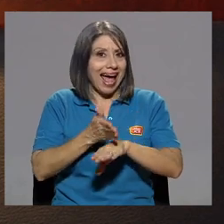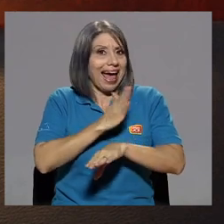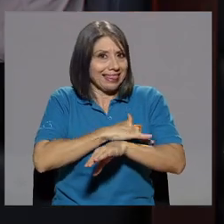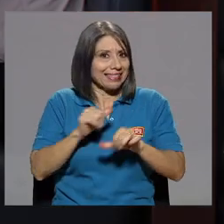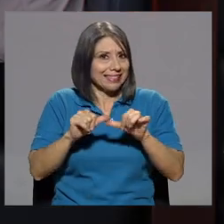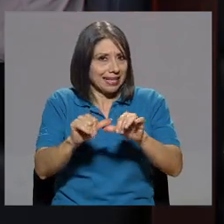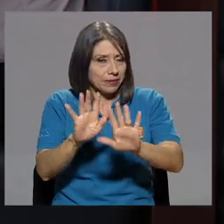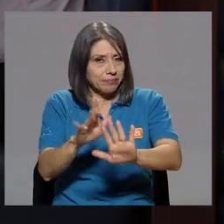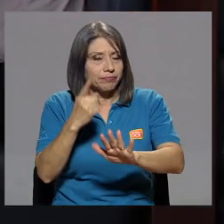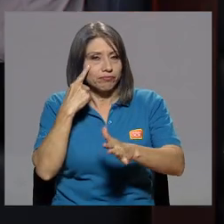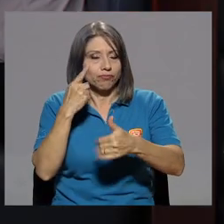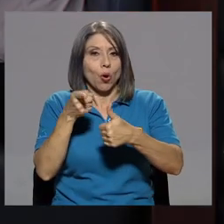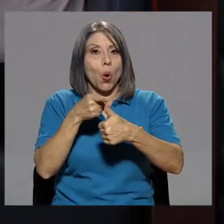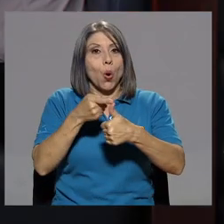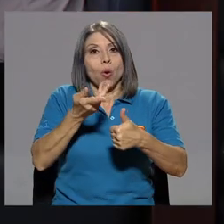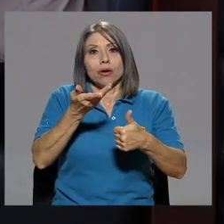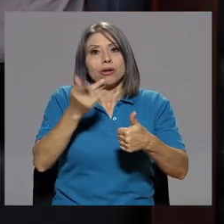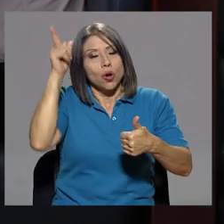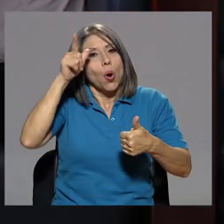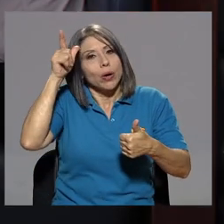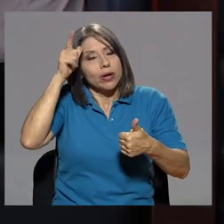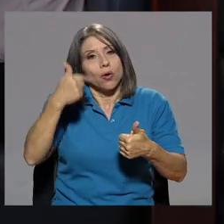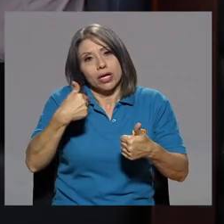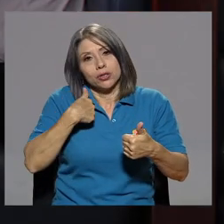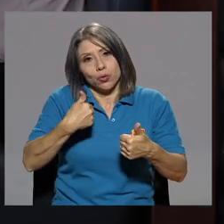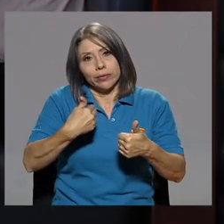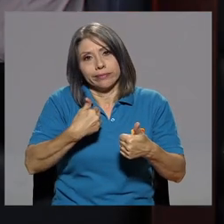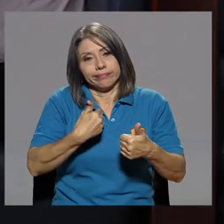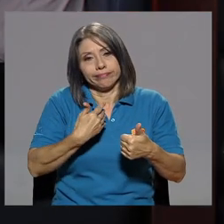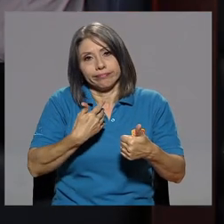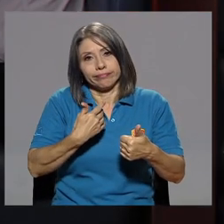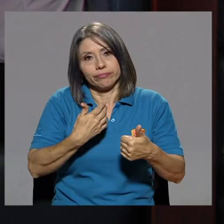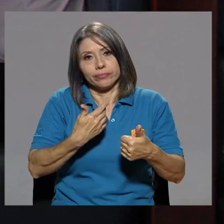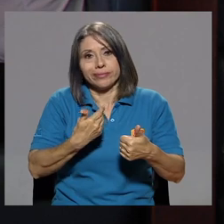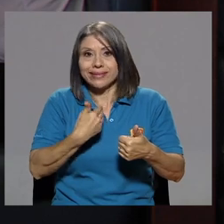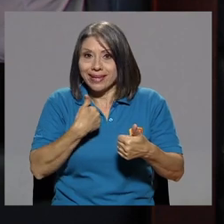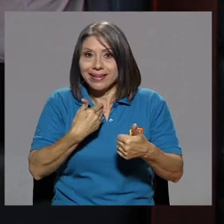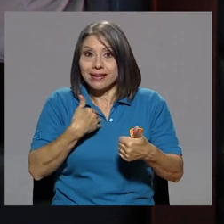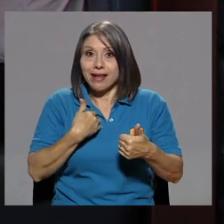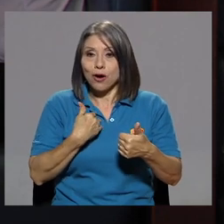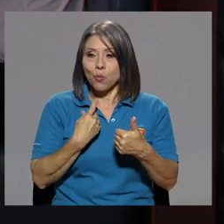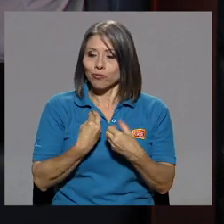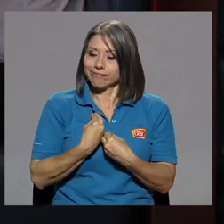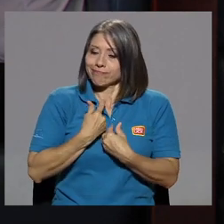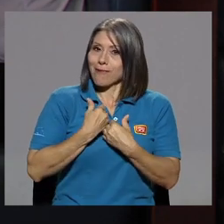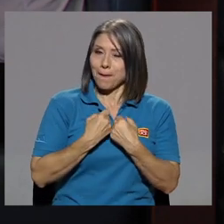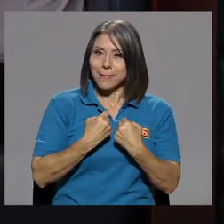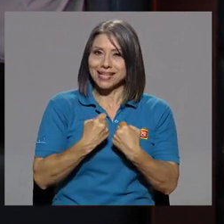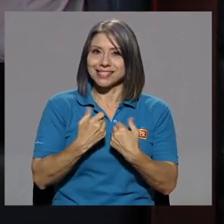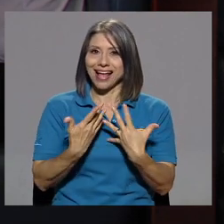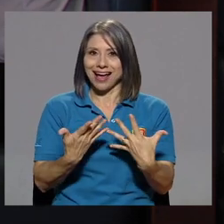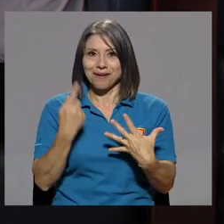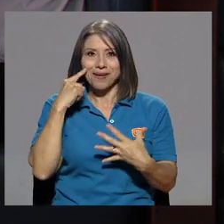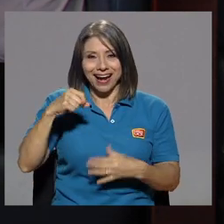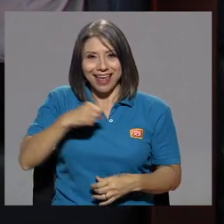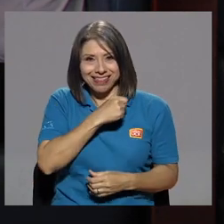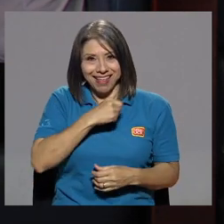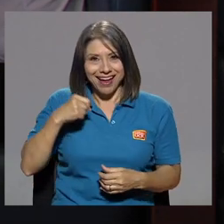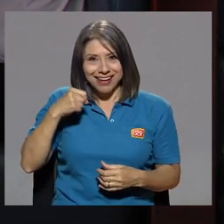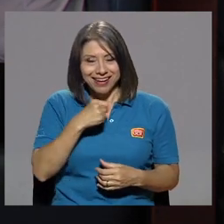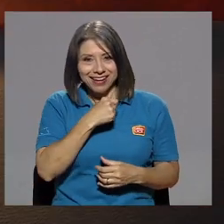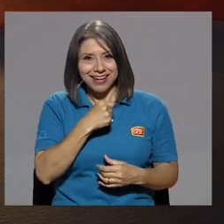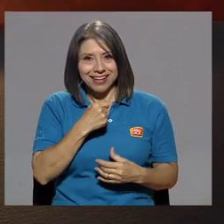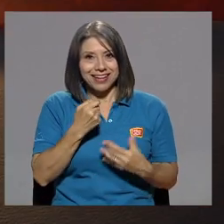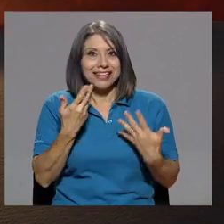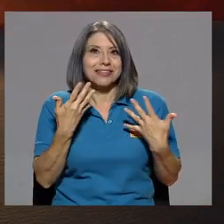hablándoles. Una cosa es tener, lógico, que yo tenía pasta, ¿verdad?, para cantar. sea, ya